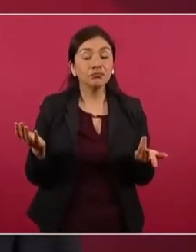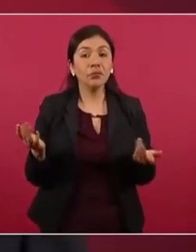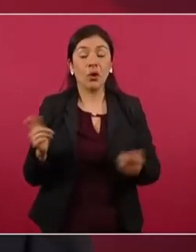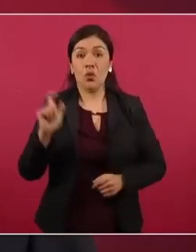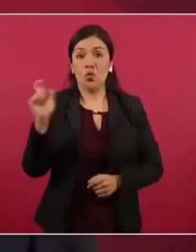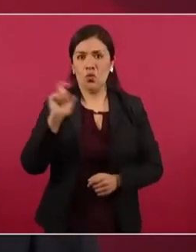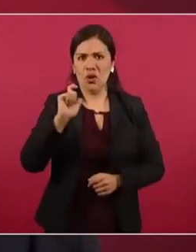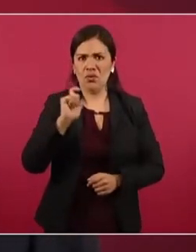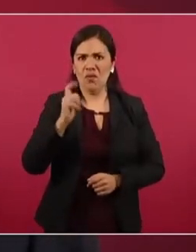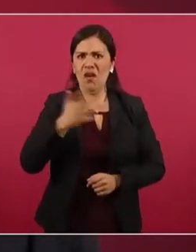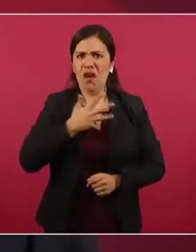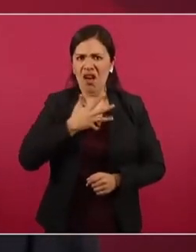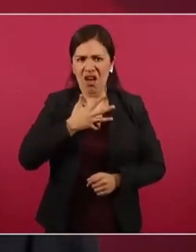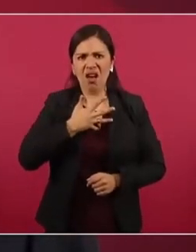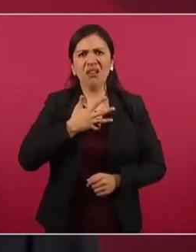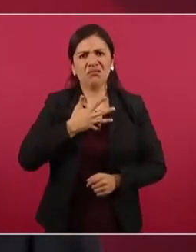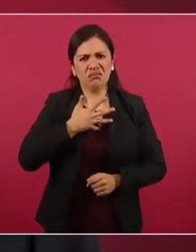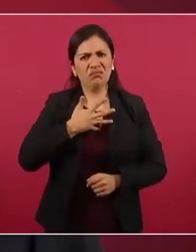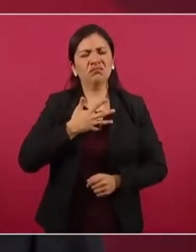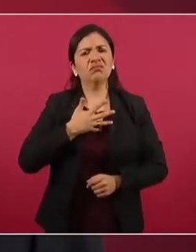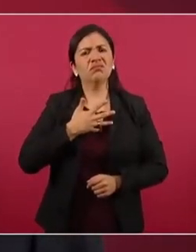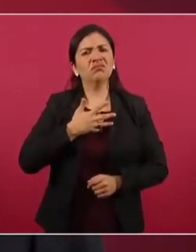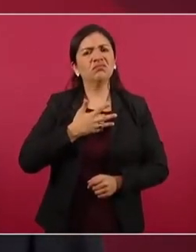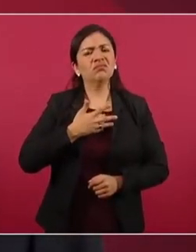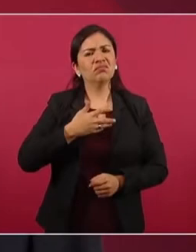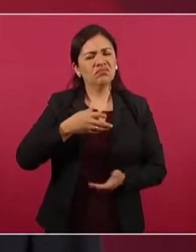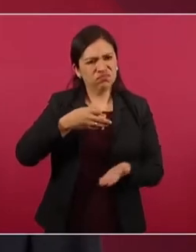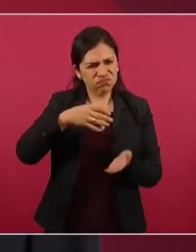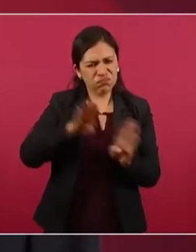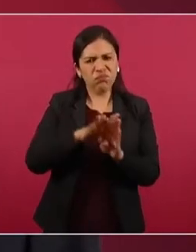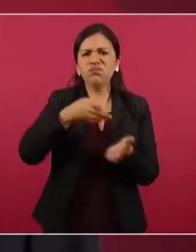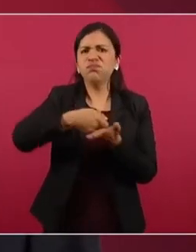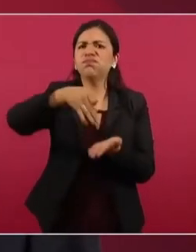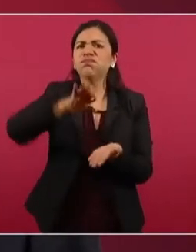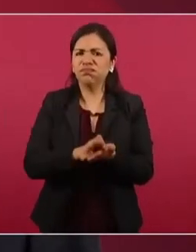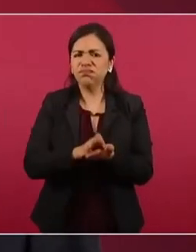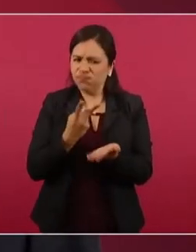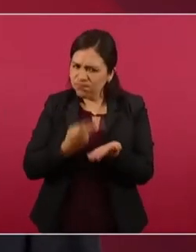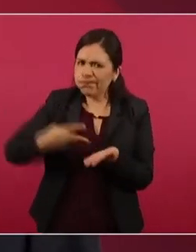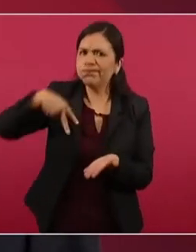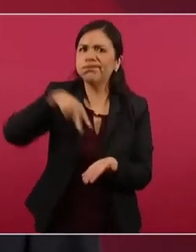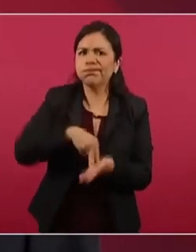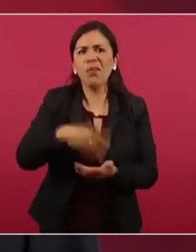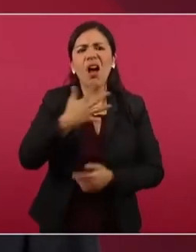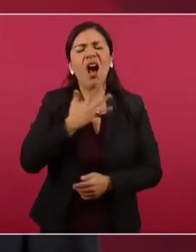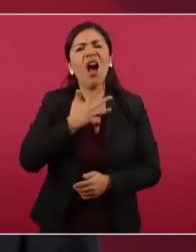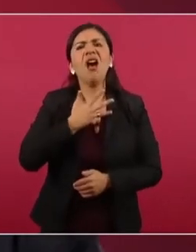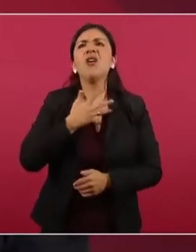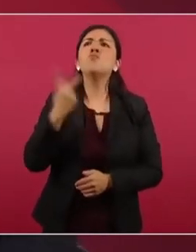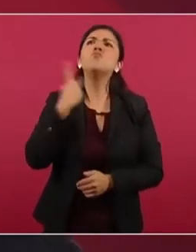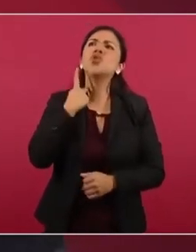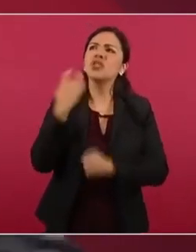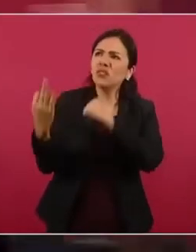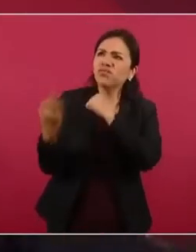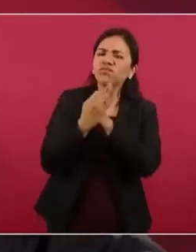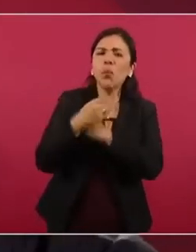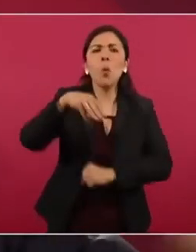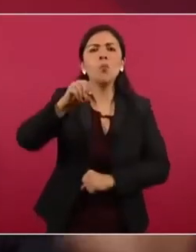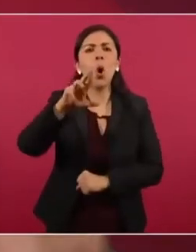autoridad moral se tiene autoridad política y que es